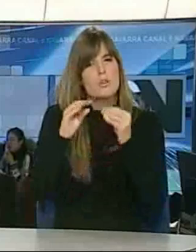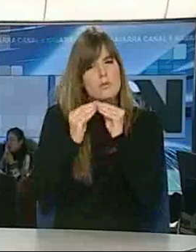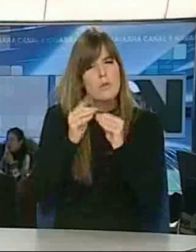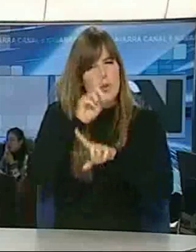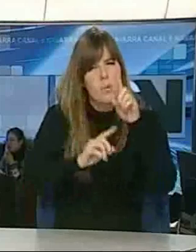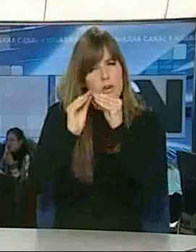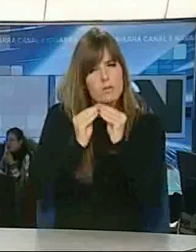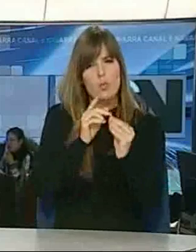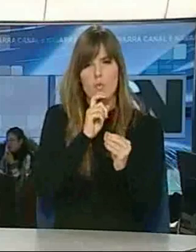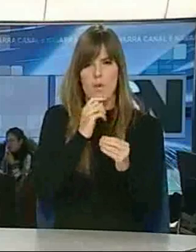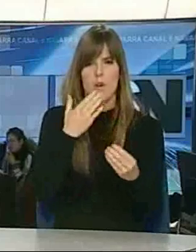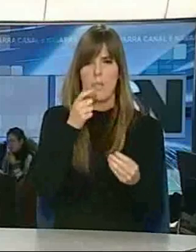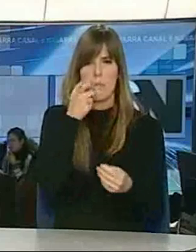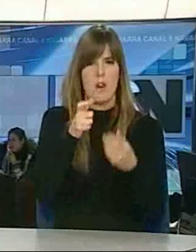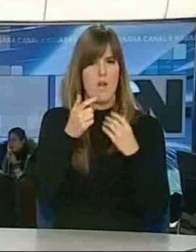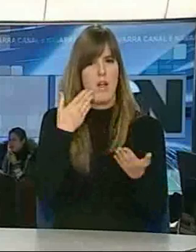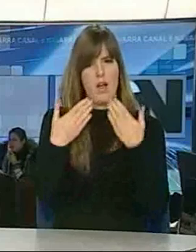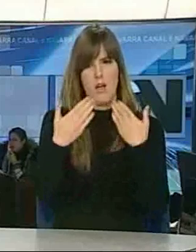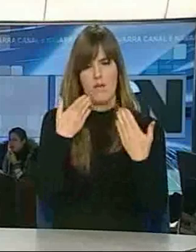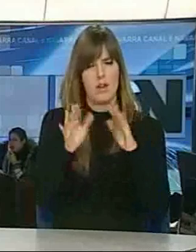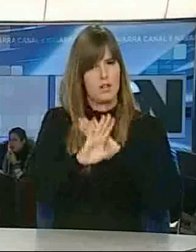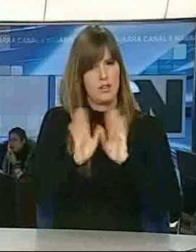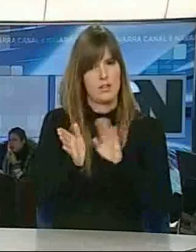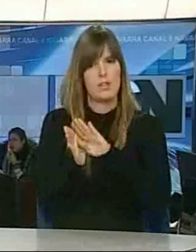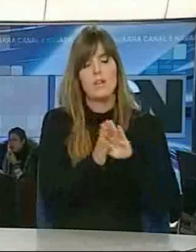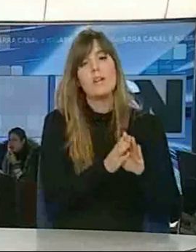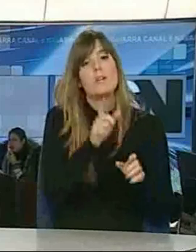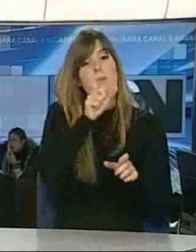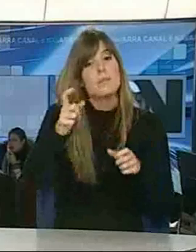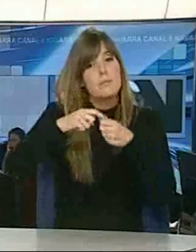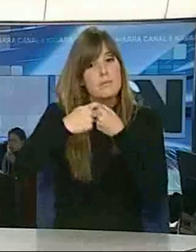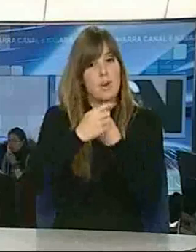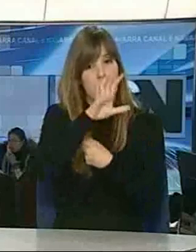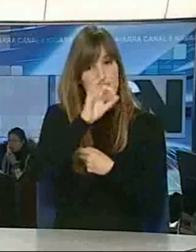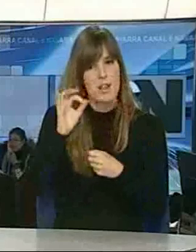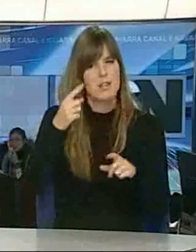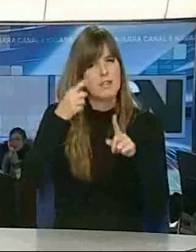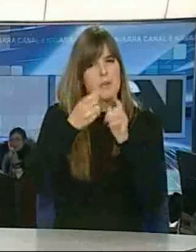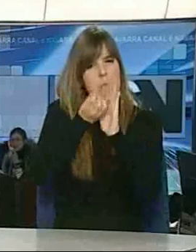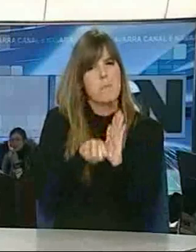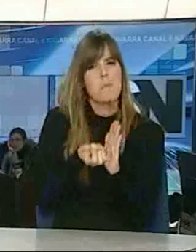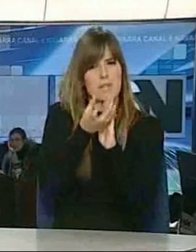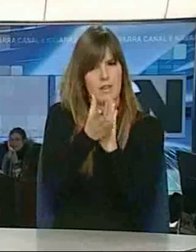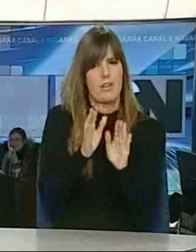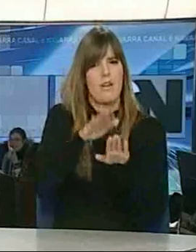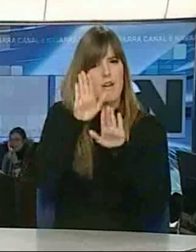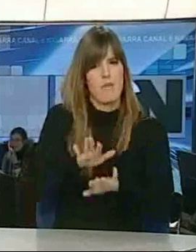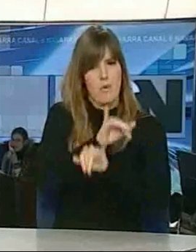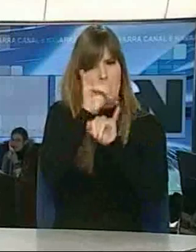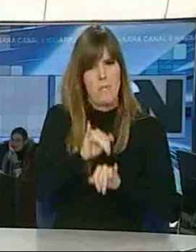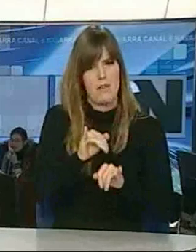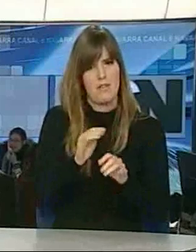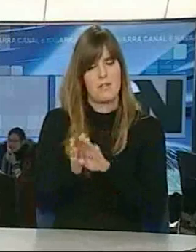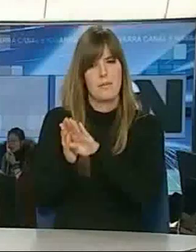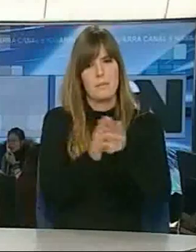dar a través de la palabra. En total, más de 500 personas han participado para lanzar este mensaje por la paz. Hemos contado